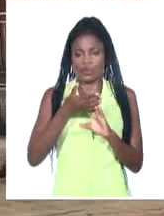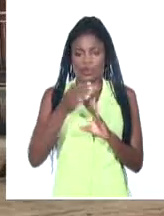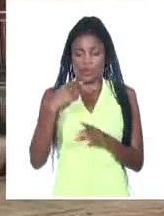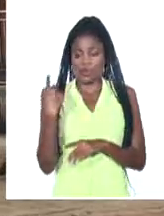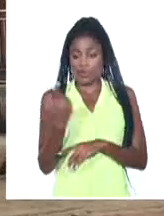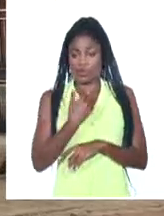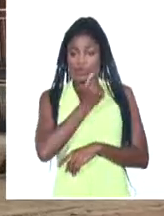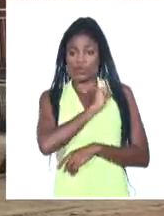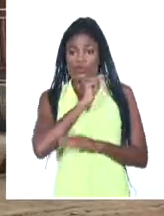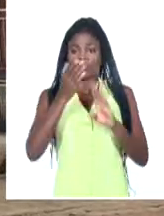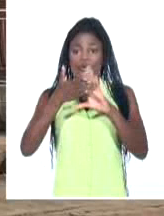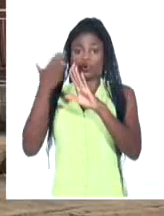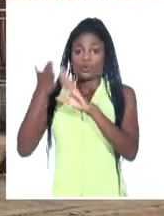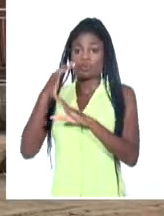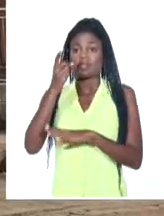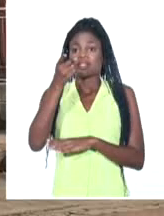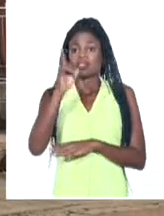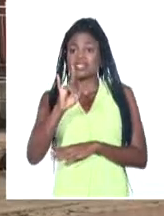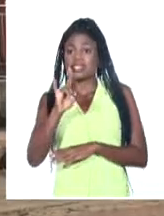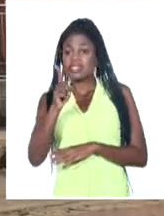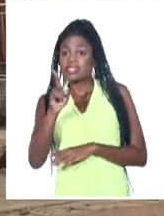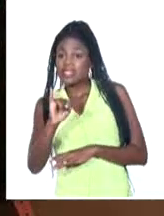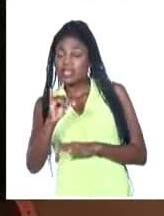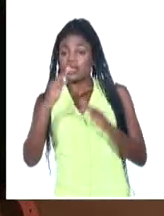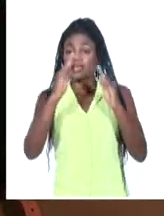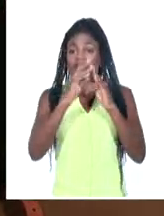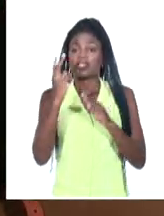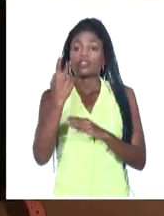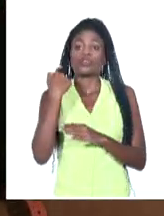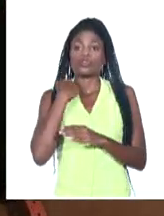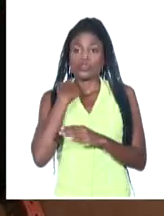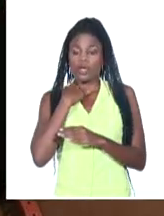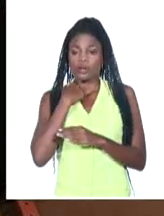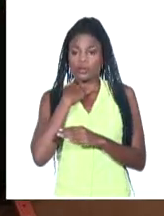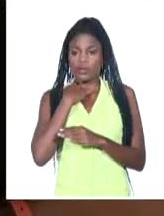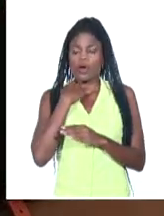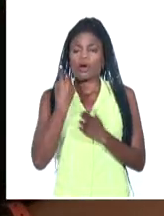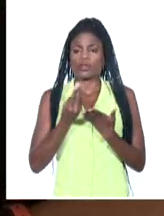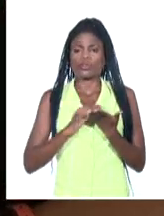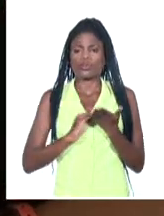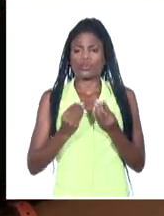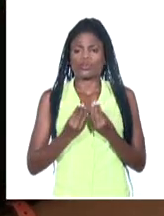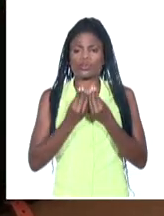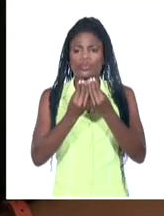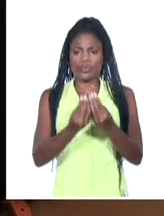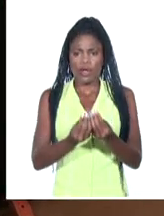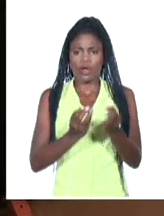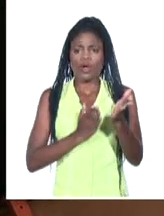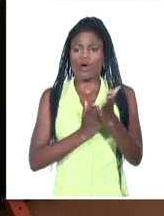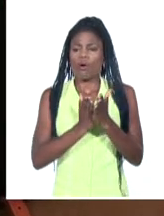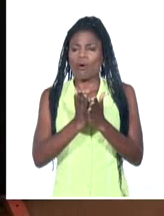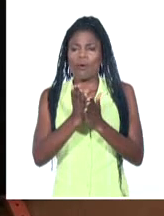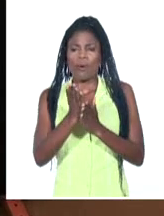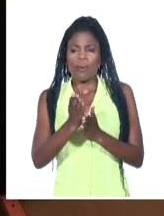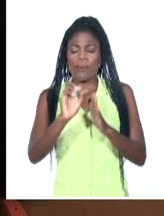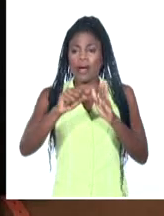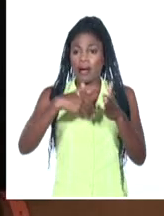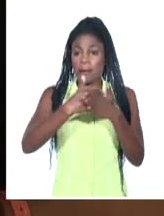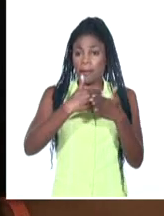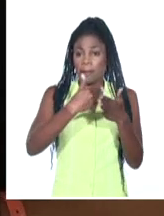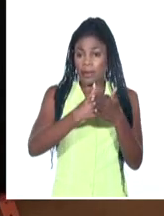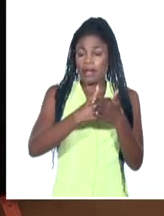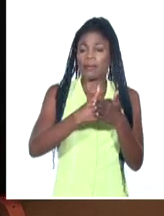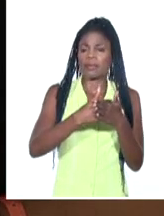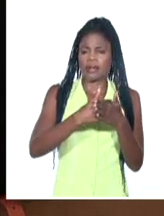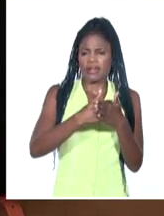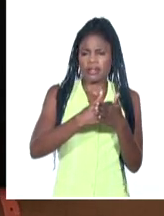la construcción de 16 viviendas en dos años. Se le da una repercusión a lo que es la empresa desde el punto de